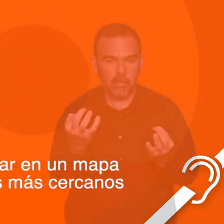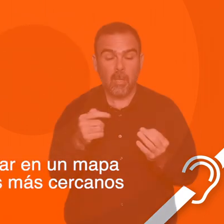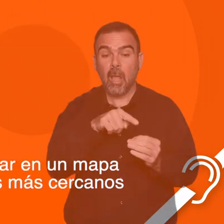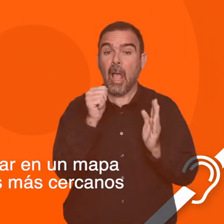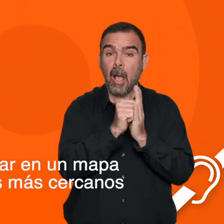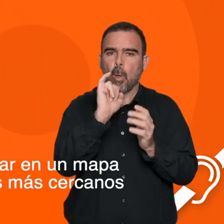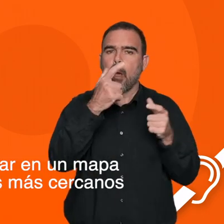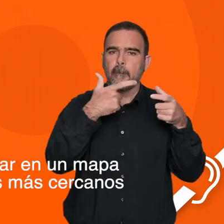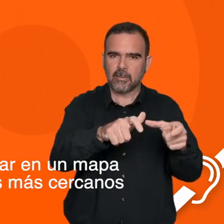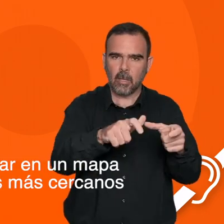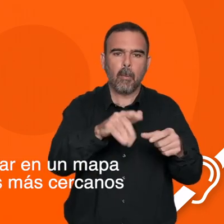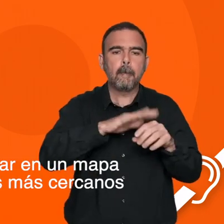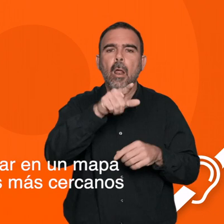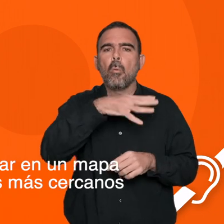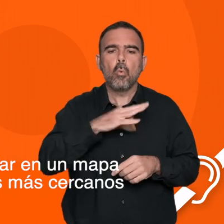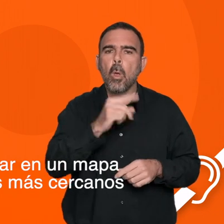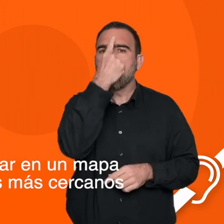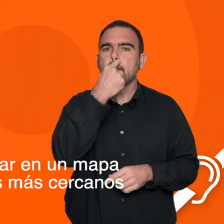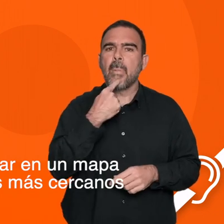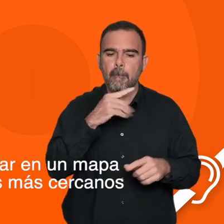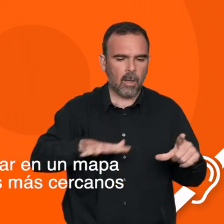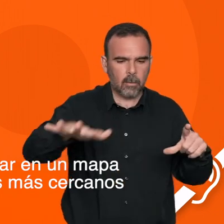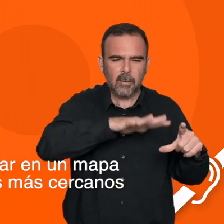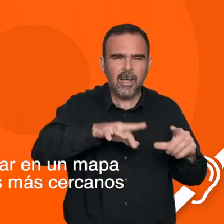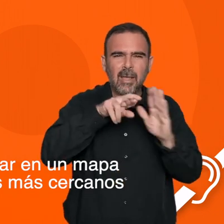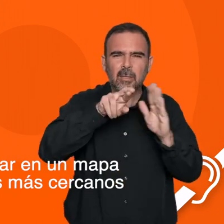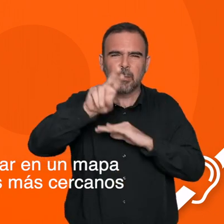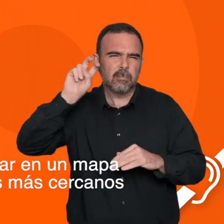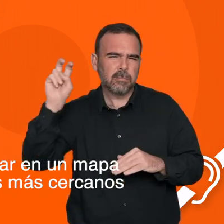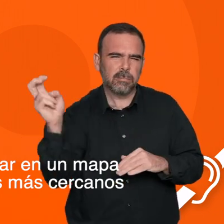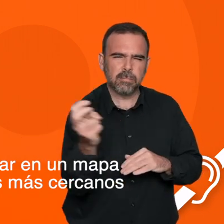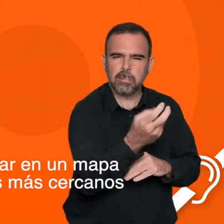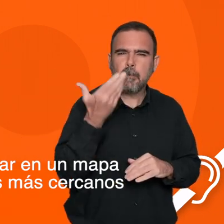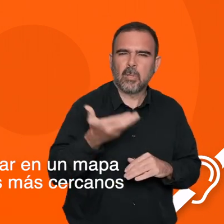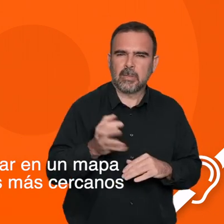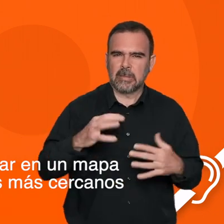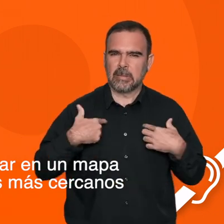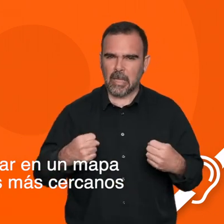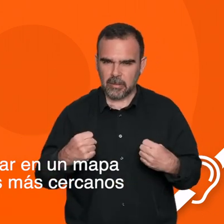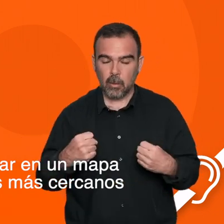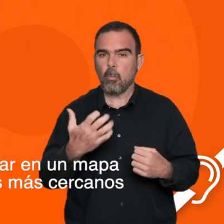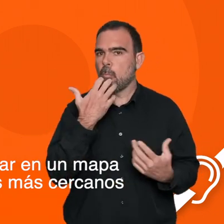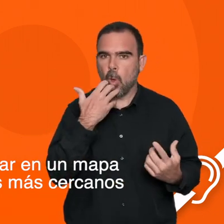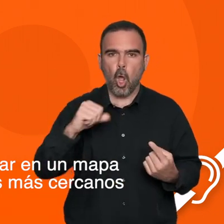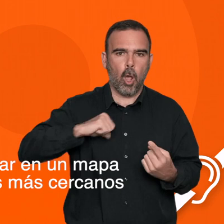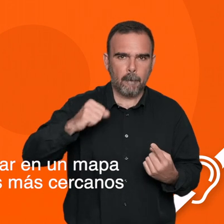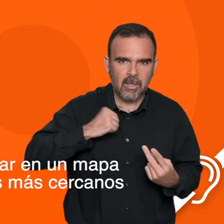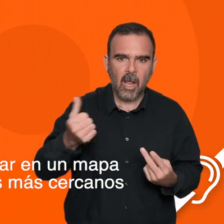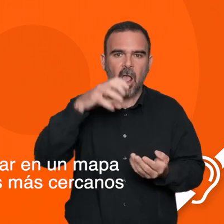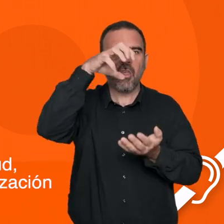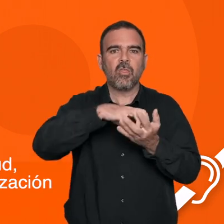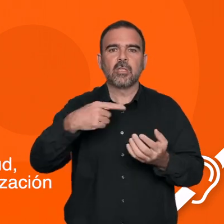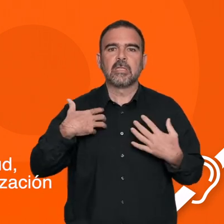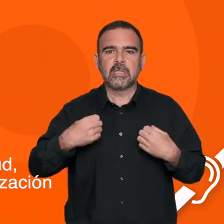La app cuenta con un apartado para consultar en un mapa la ubicación de los recursos sanitarios y útiles más cercanos, como